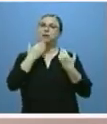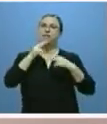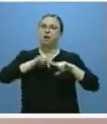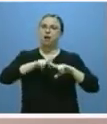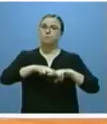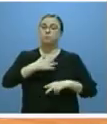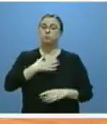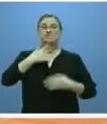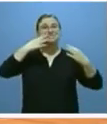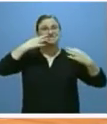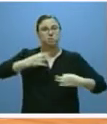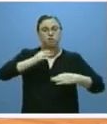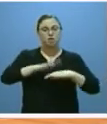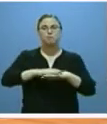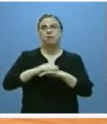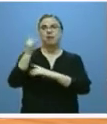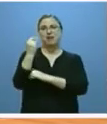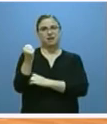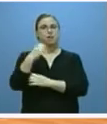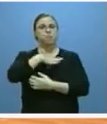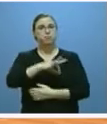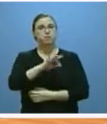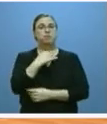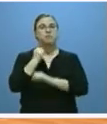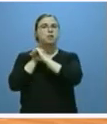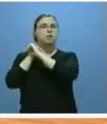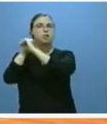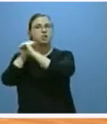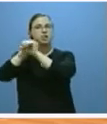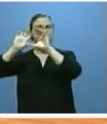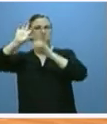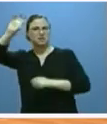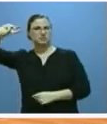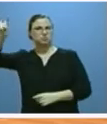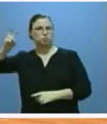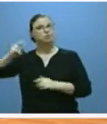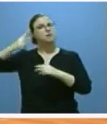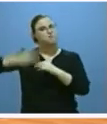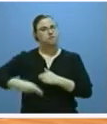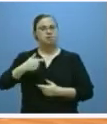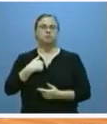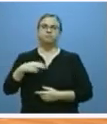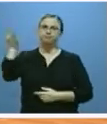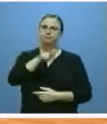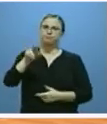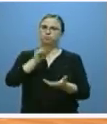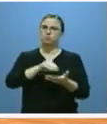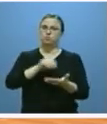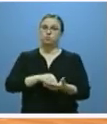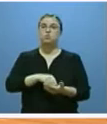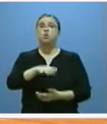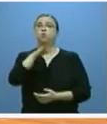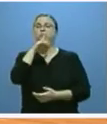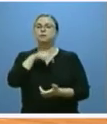razones de seguridad de suministro y de menor dependencia exterior en las que venimos insistiendo. En este sentido